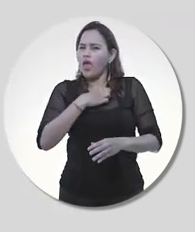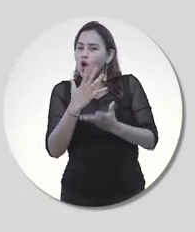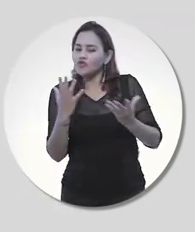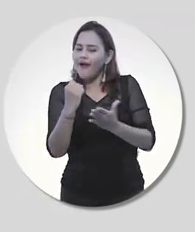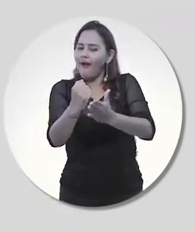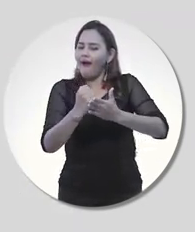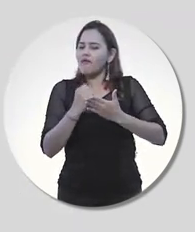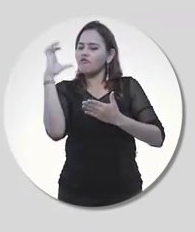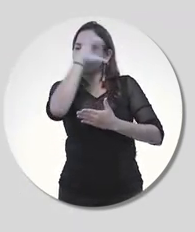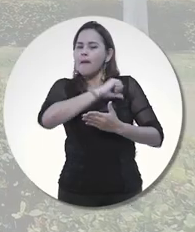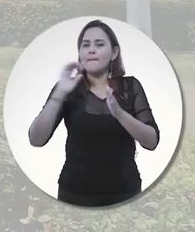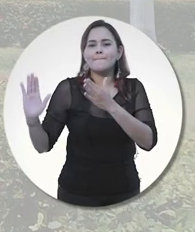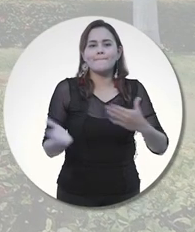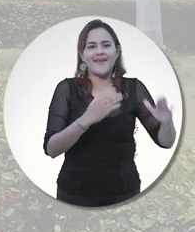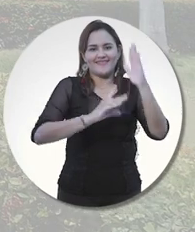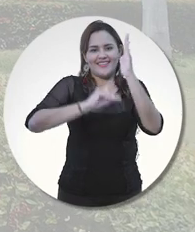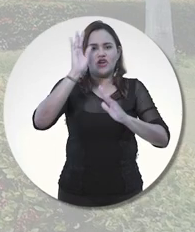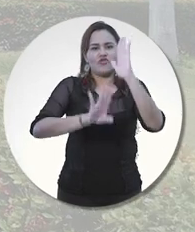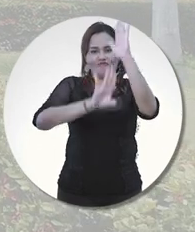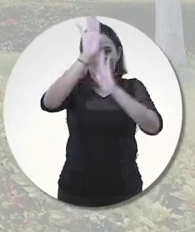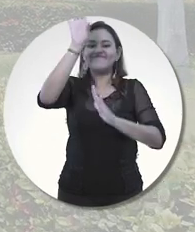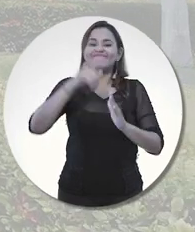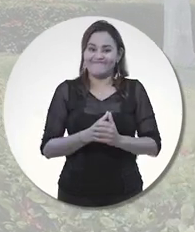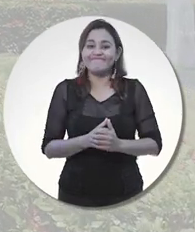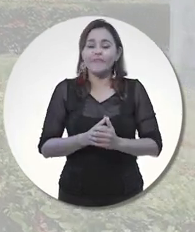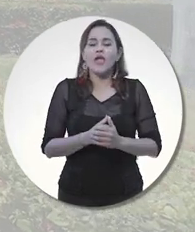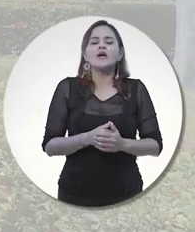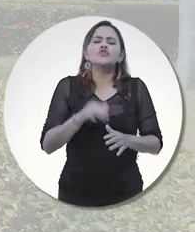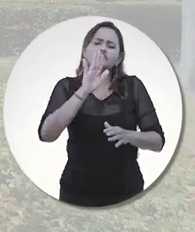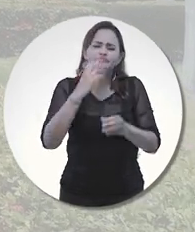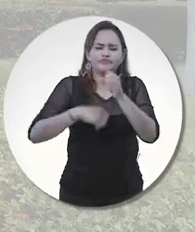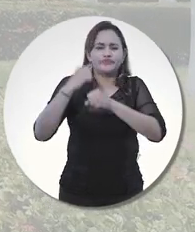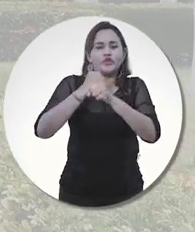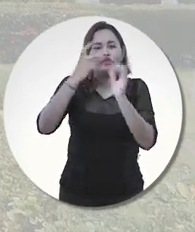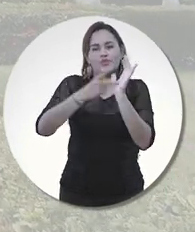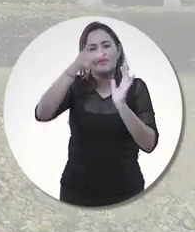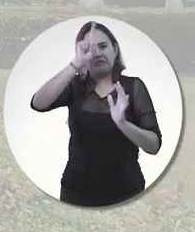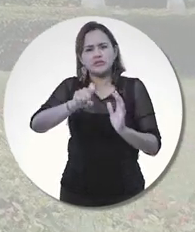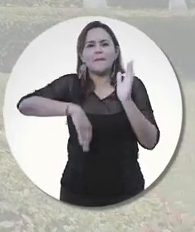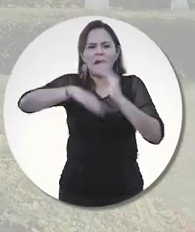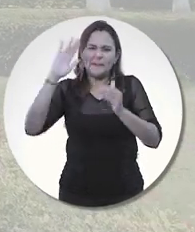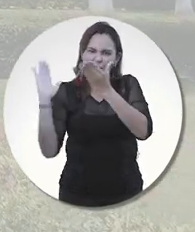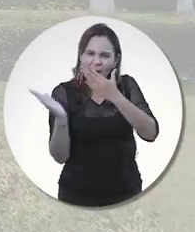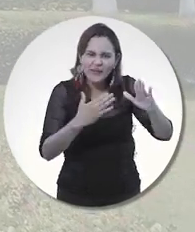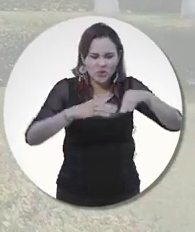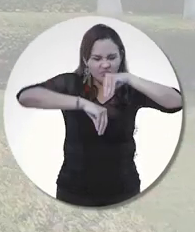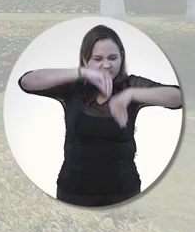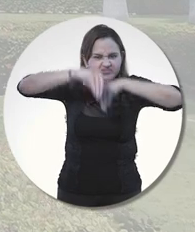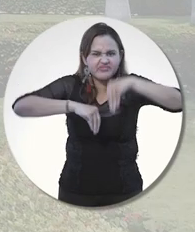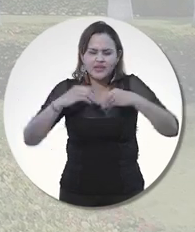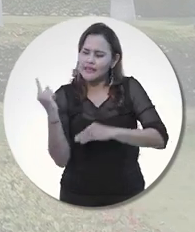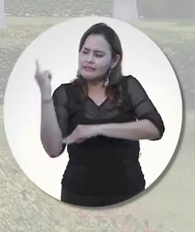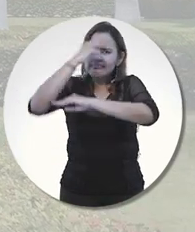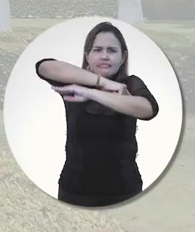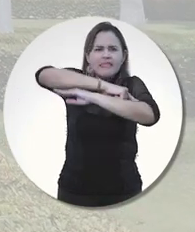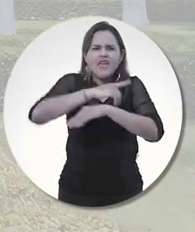fortalezcan el Plan de Desarrollo. Desde 2016, en jornadas de planeación institucional, se han implementado las